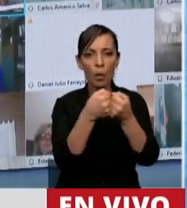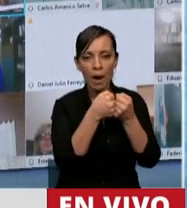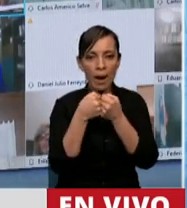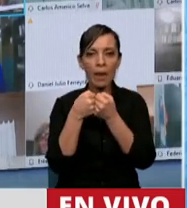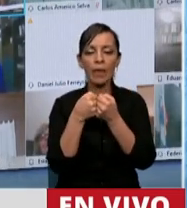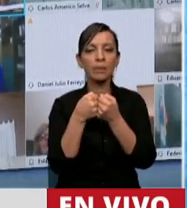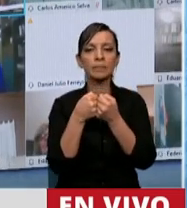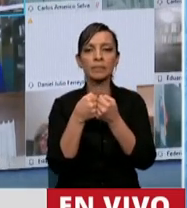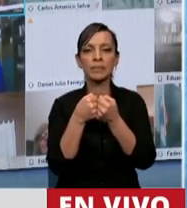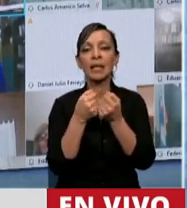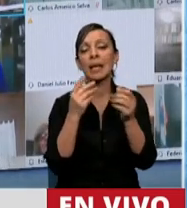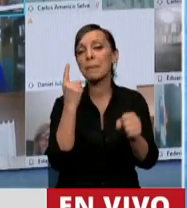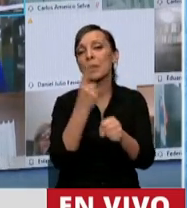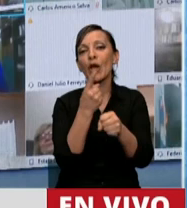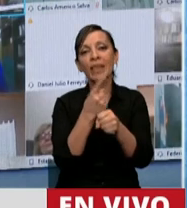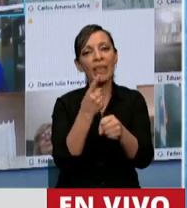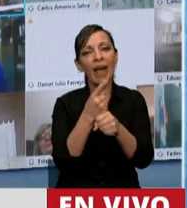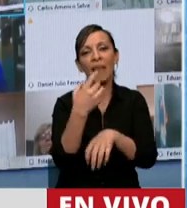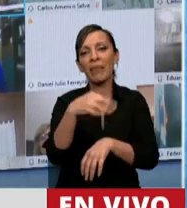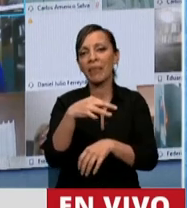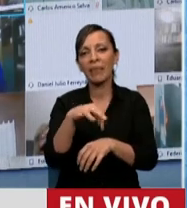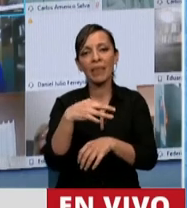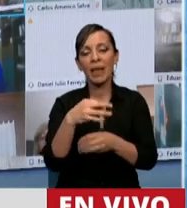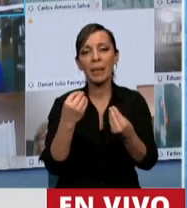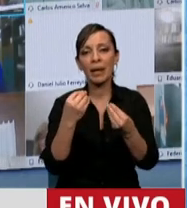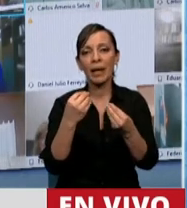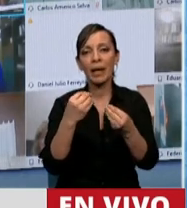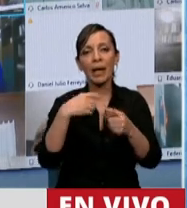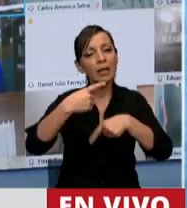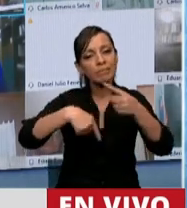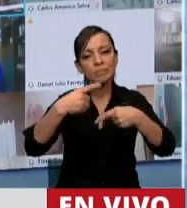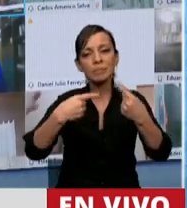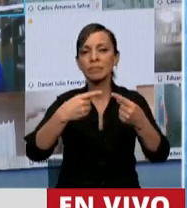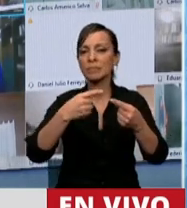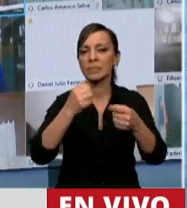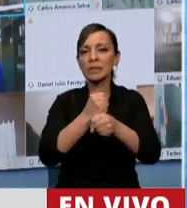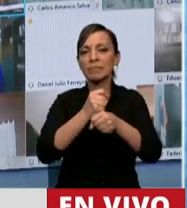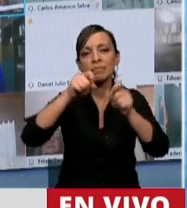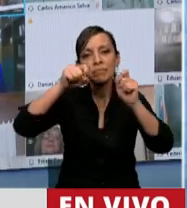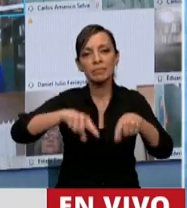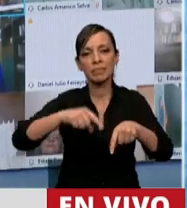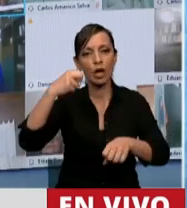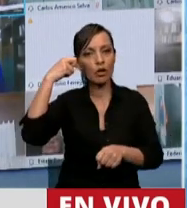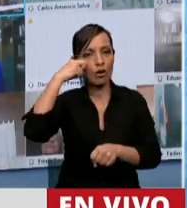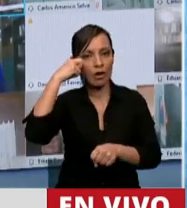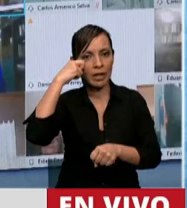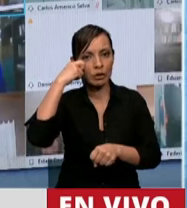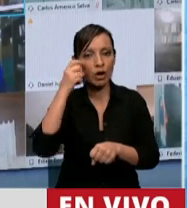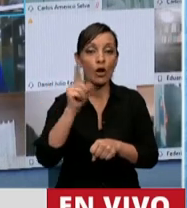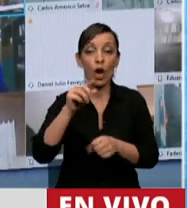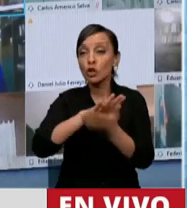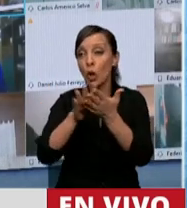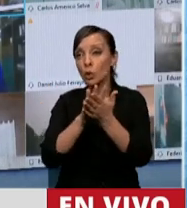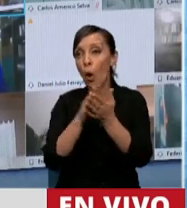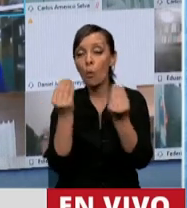indudablemente prioricemos, como hemos dicho, el funcionamiento institucional de este Congreso y no que la salida